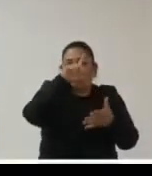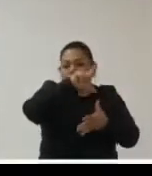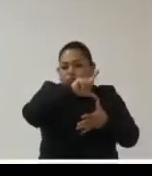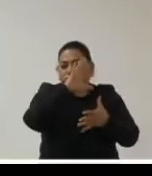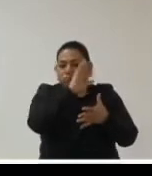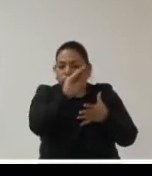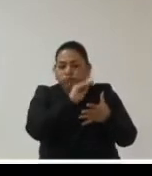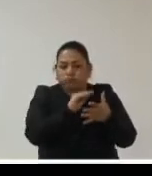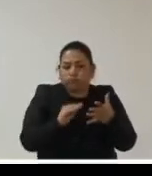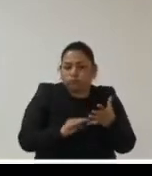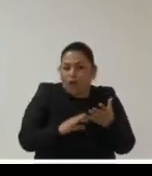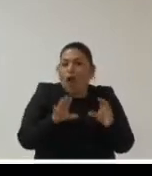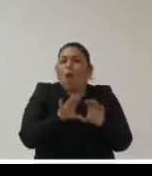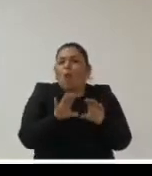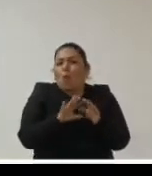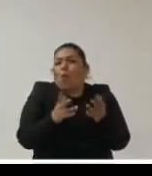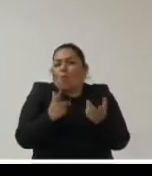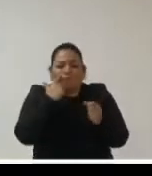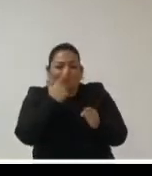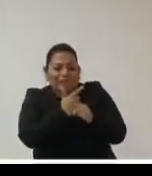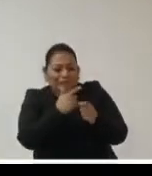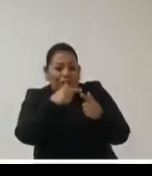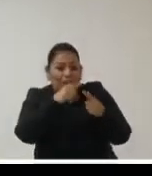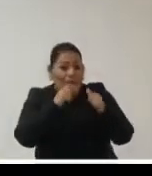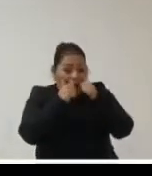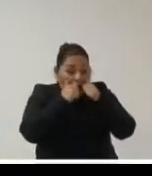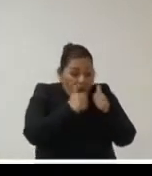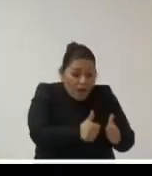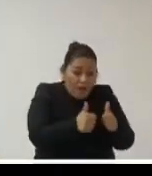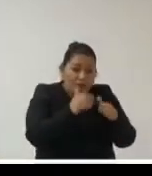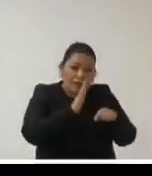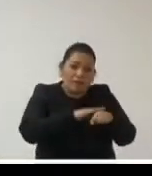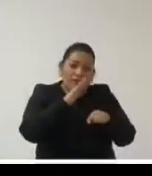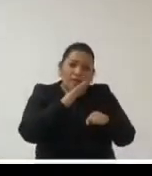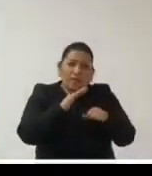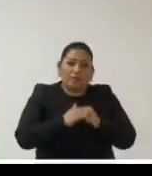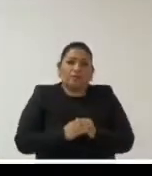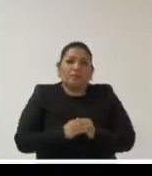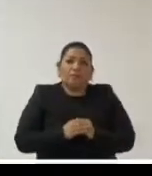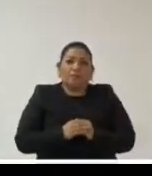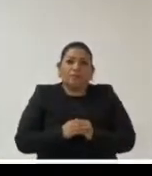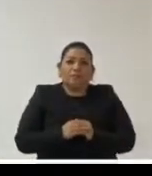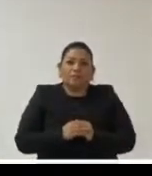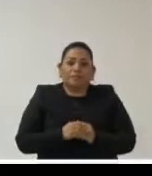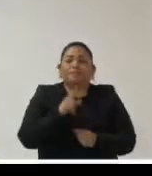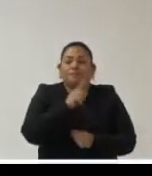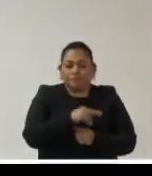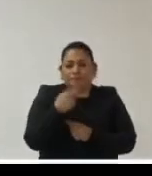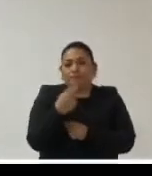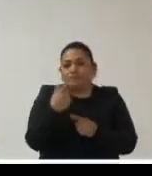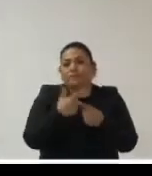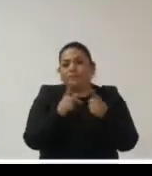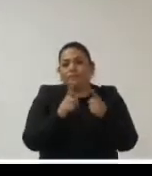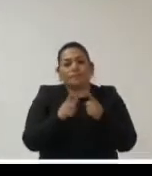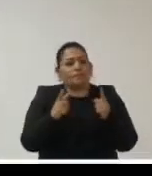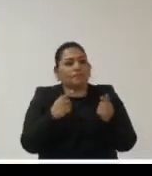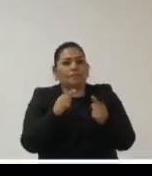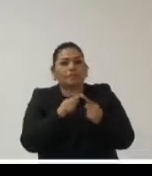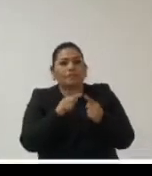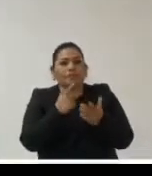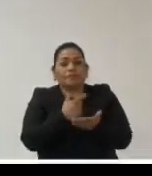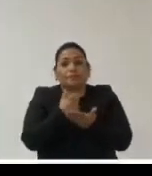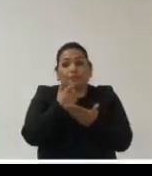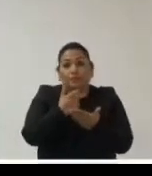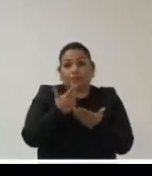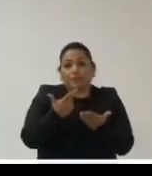alertan los órganos garantes en esta materia a tener más atención hemos visto que efectivamente se han producido en distintos países del mundo sobre precios